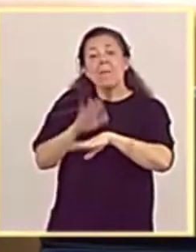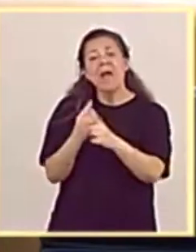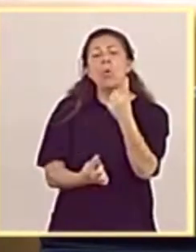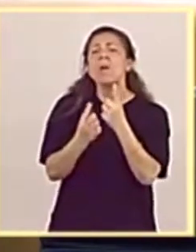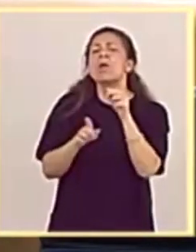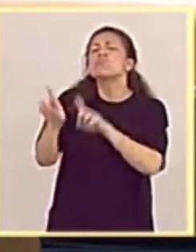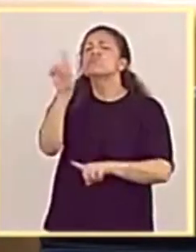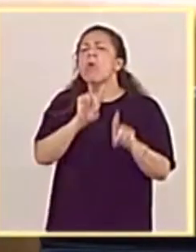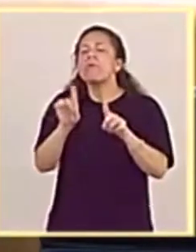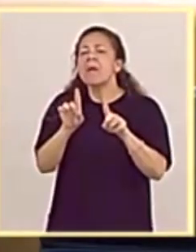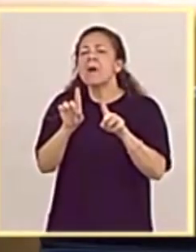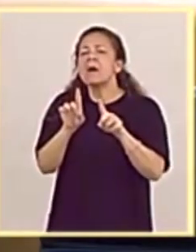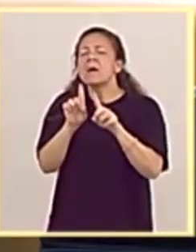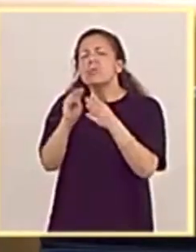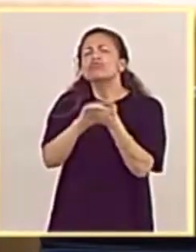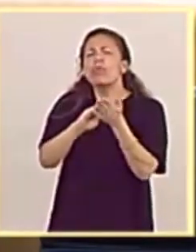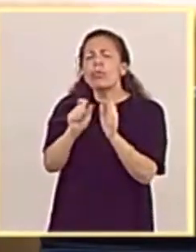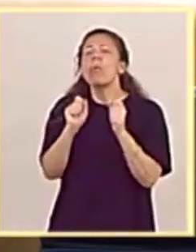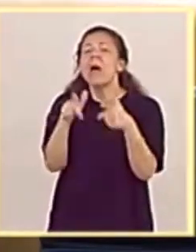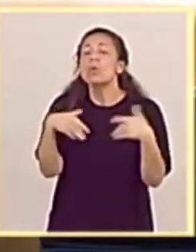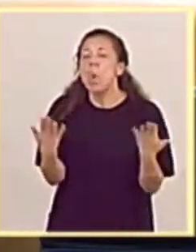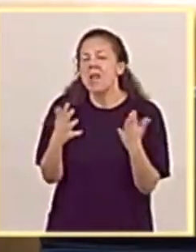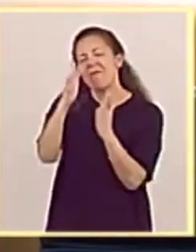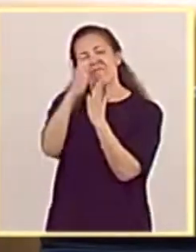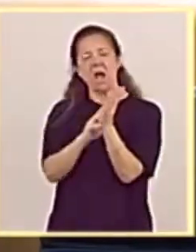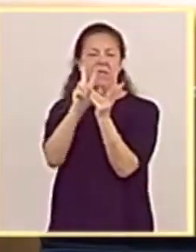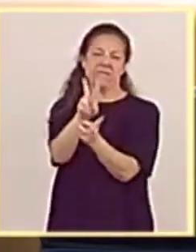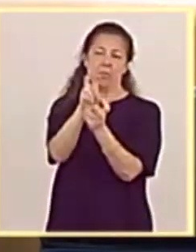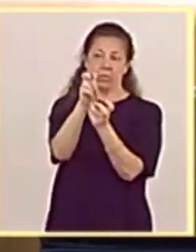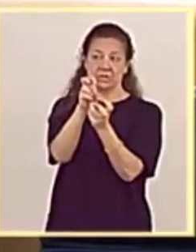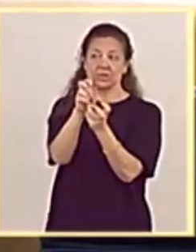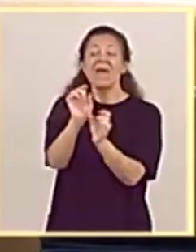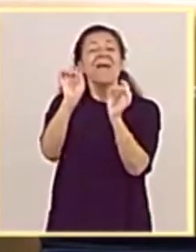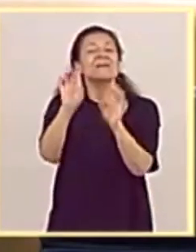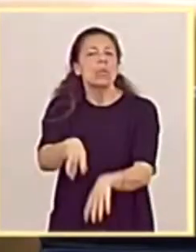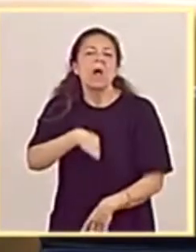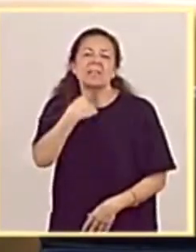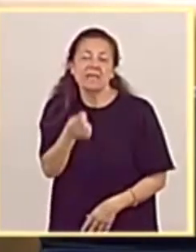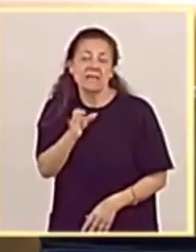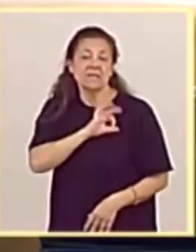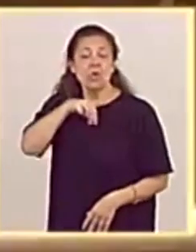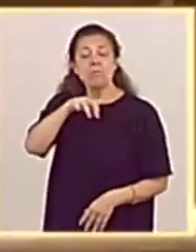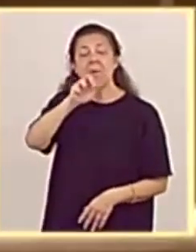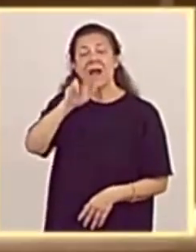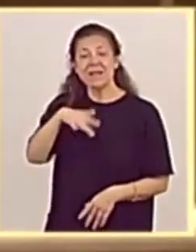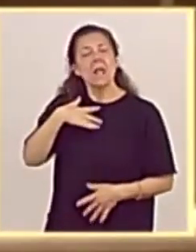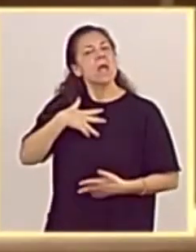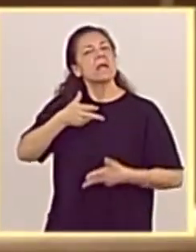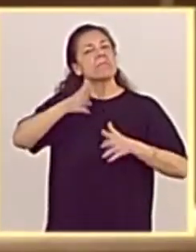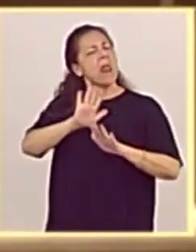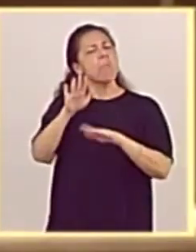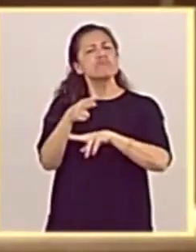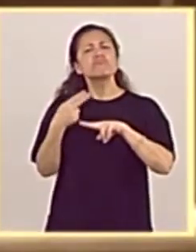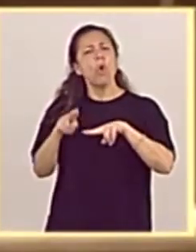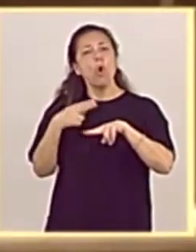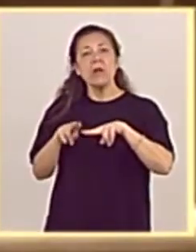problema la única receta es la bajada de impuestos. Que es lo mismo que decir, señor Marí, que se asiente la política